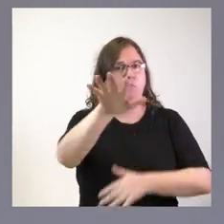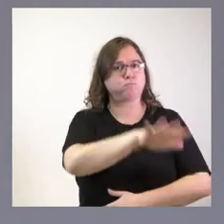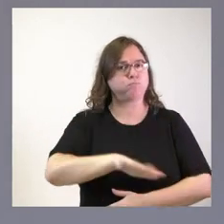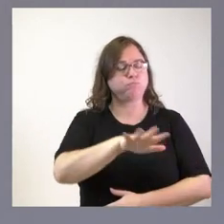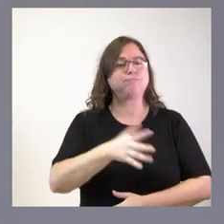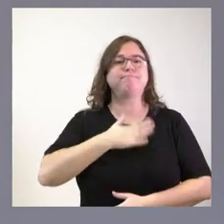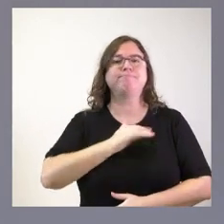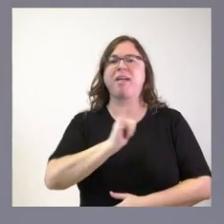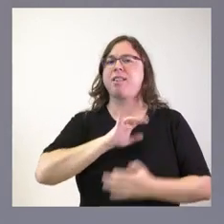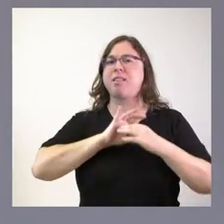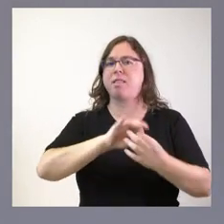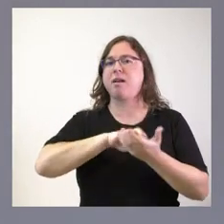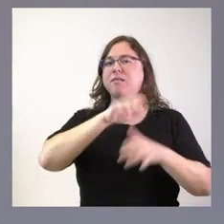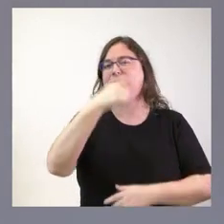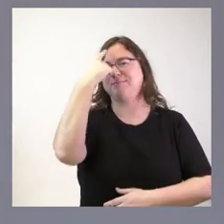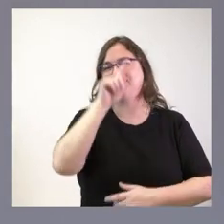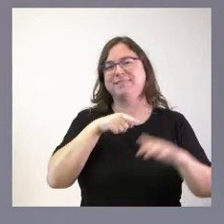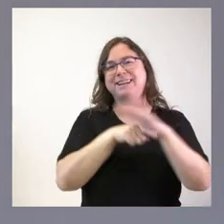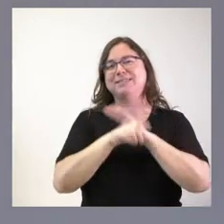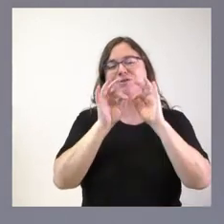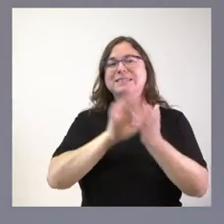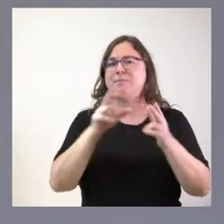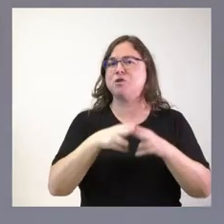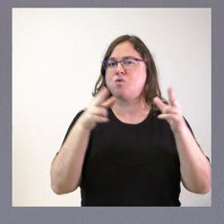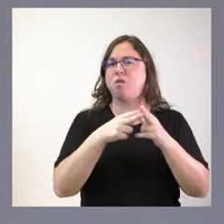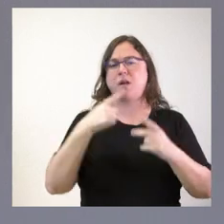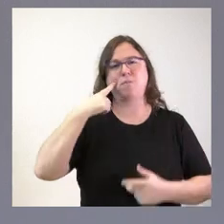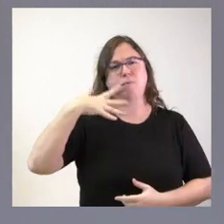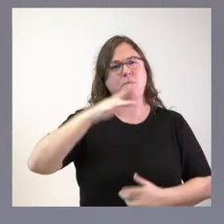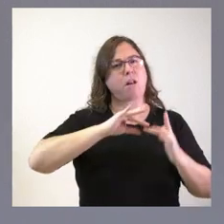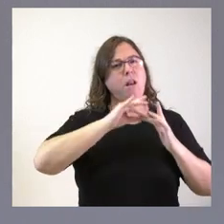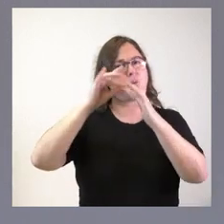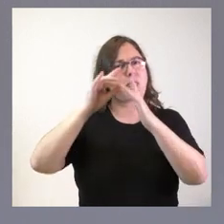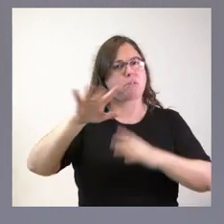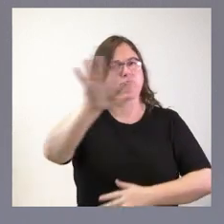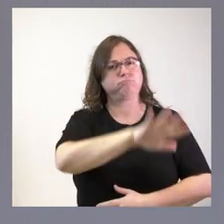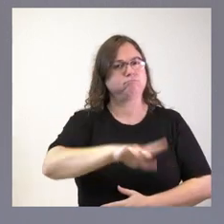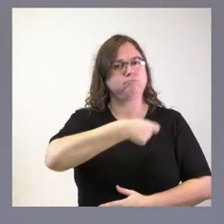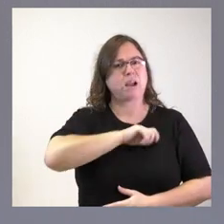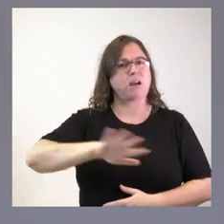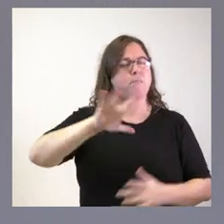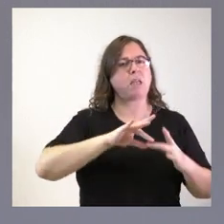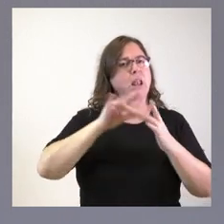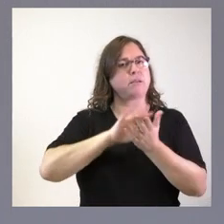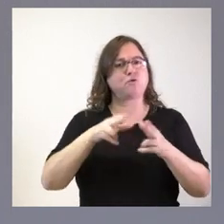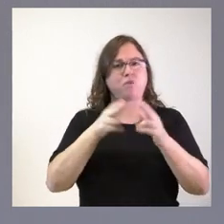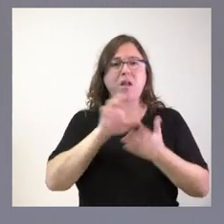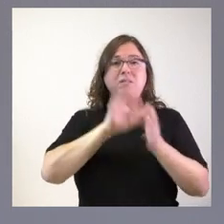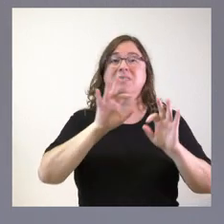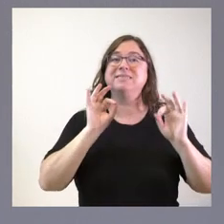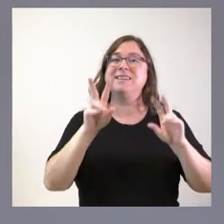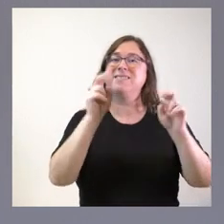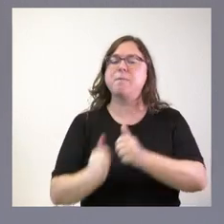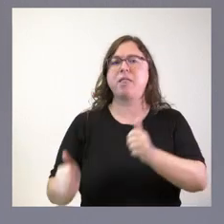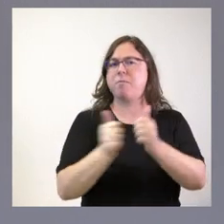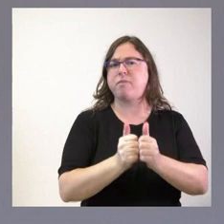Castilla y León, saben ustedes, que es la adecuada gestión de los servicios sociales. Tenemos el liderazgo dentro del contexto nacional y, muy específicamente, en materia de dependencia.